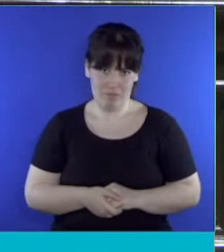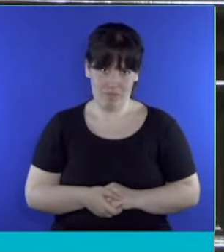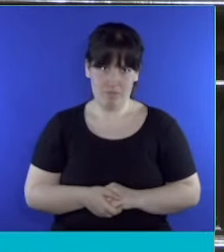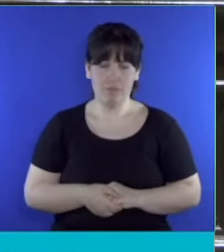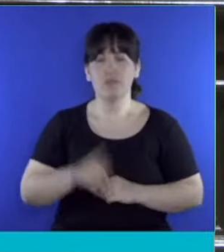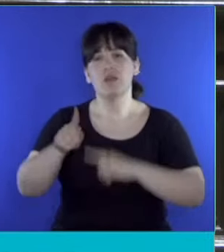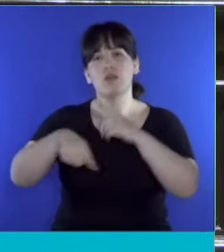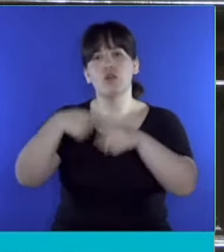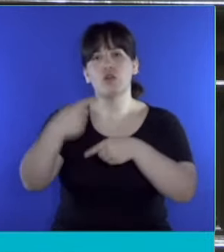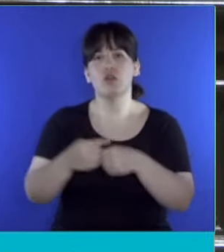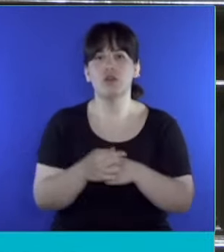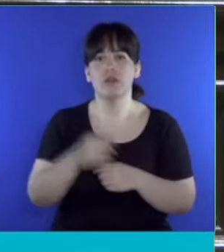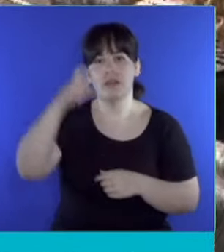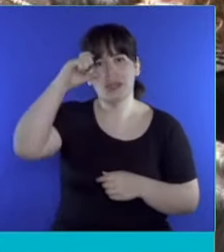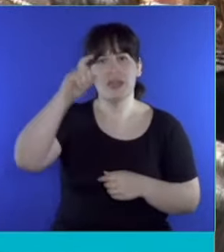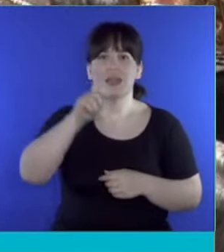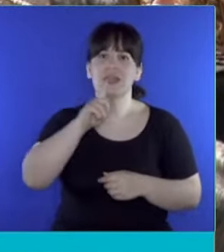diputada Maricela Checoín Moro.